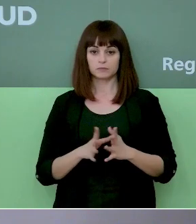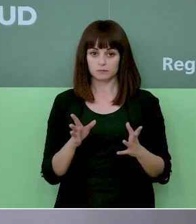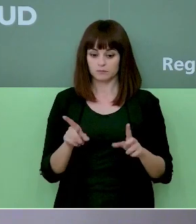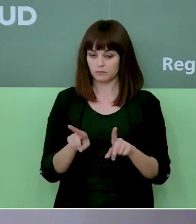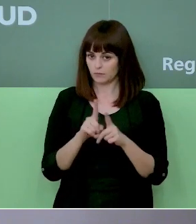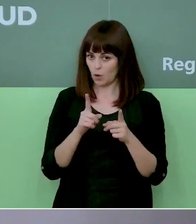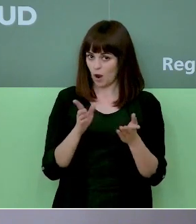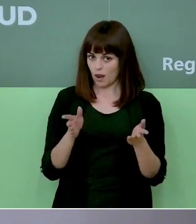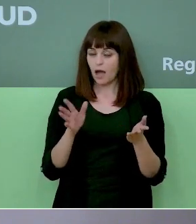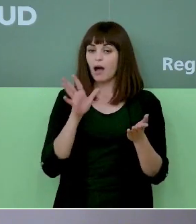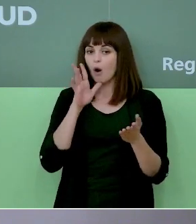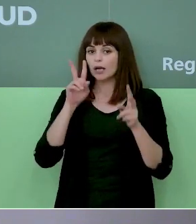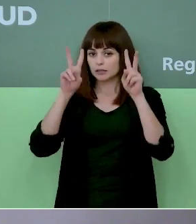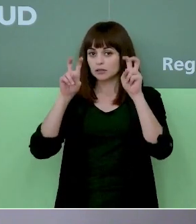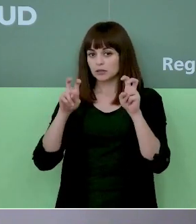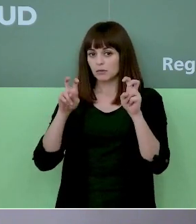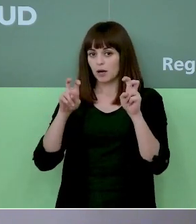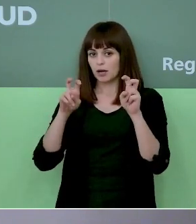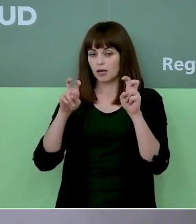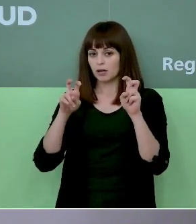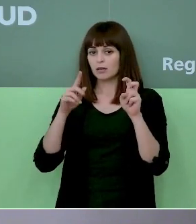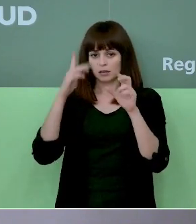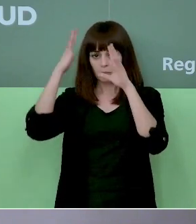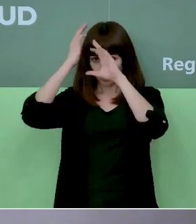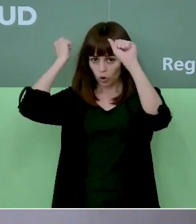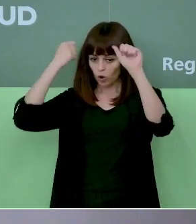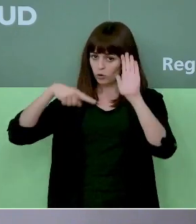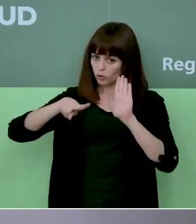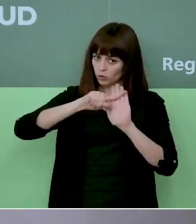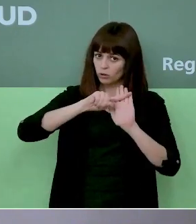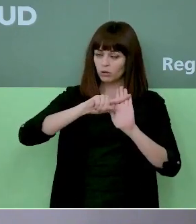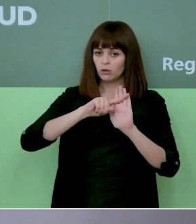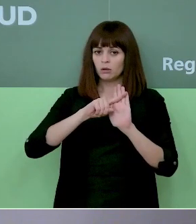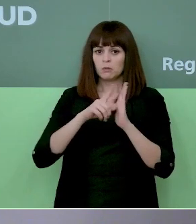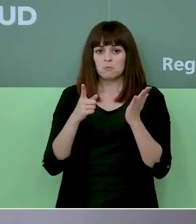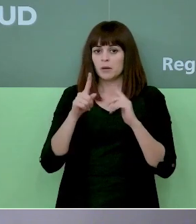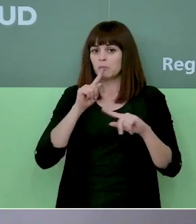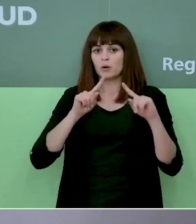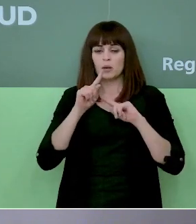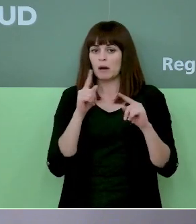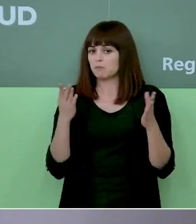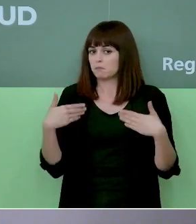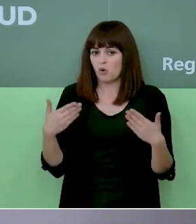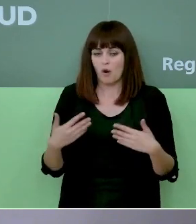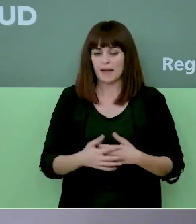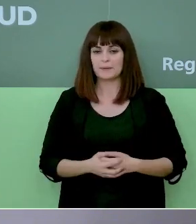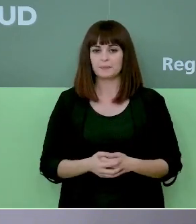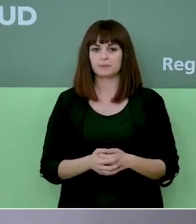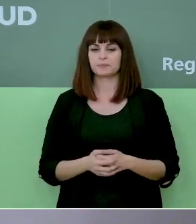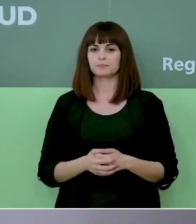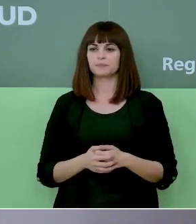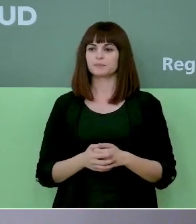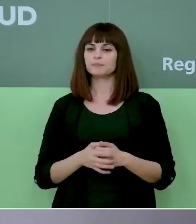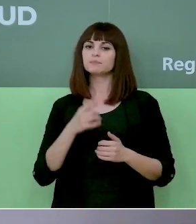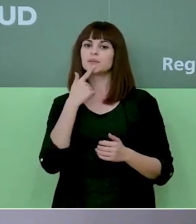es una cuestión que está recogida por protocolos y que no tiene ningún problema en ese sentido. Sin embargo, la nota